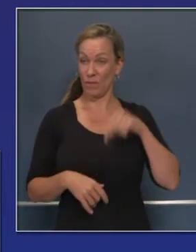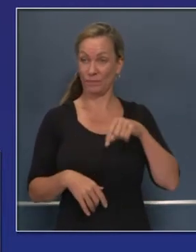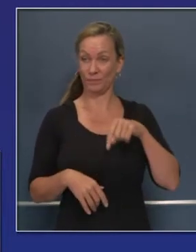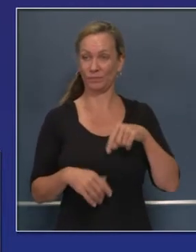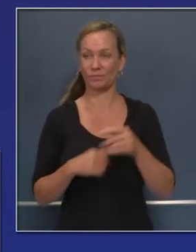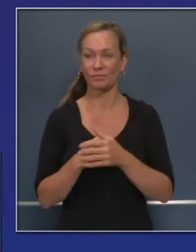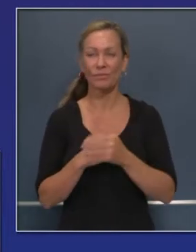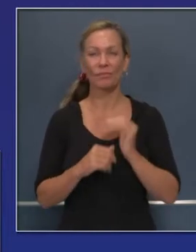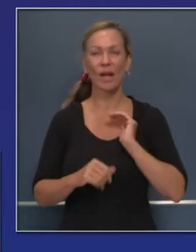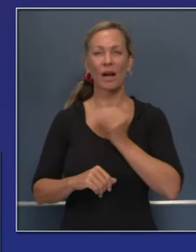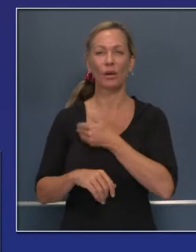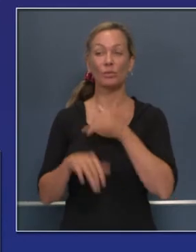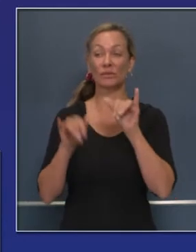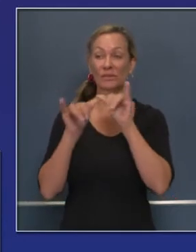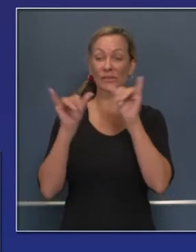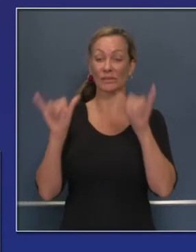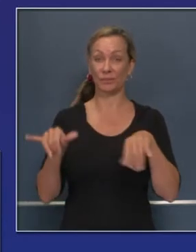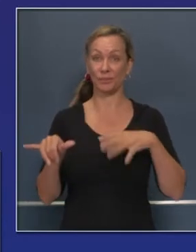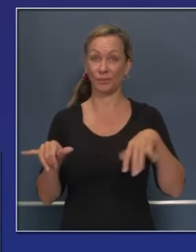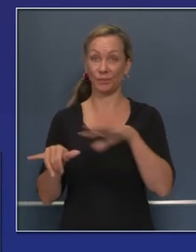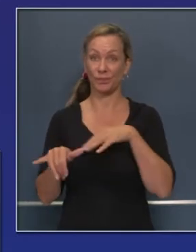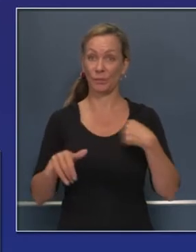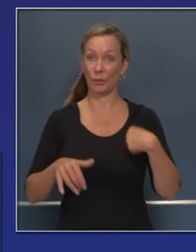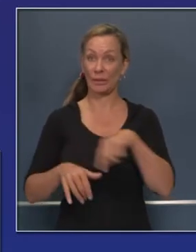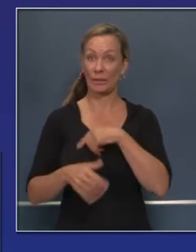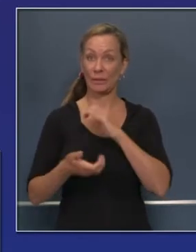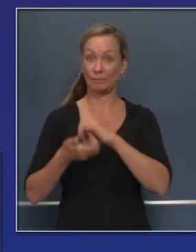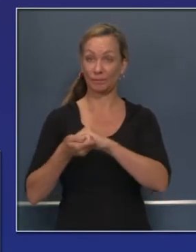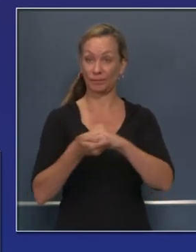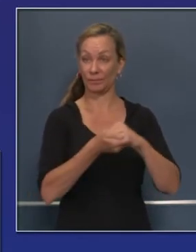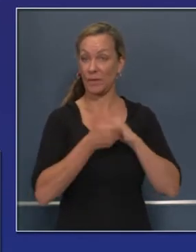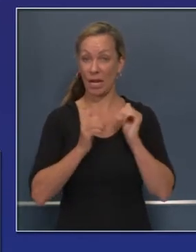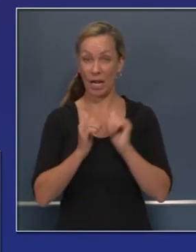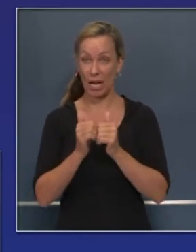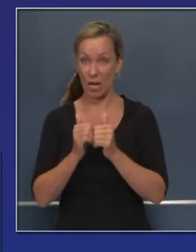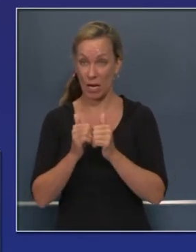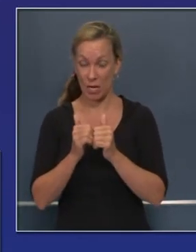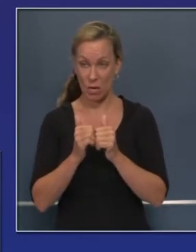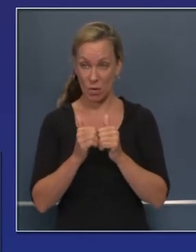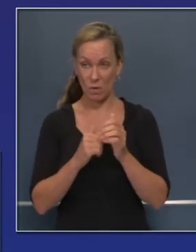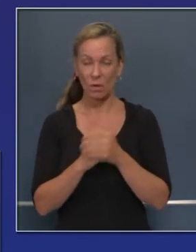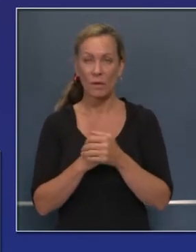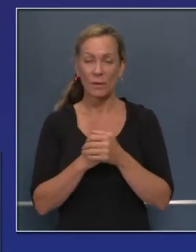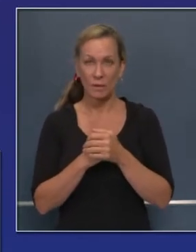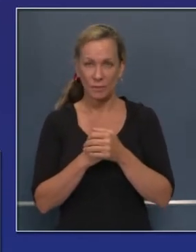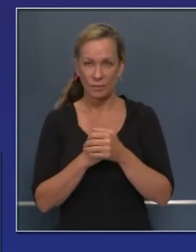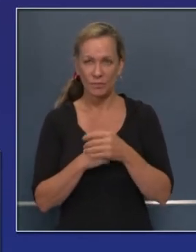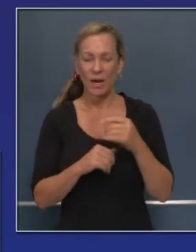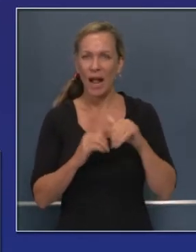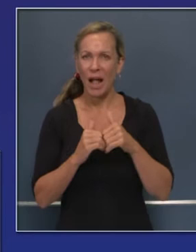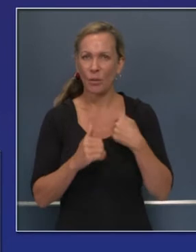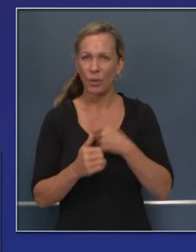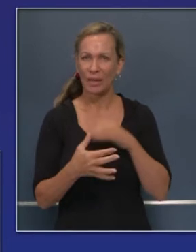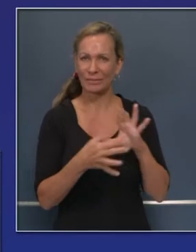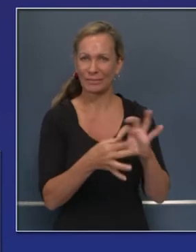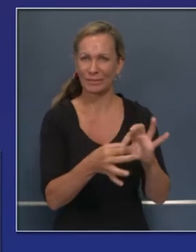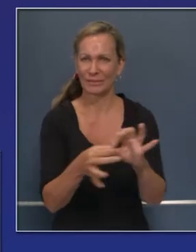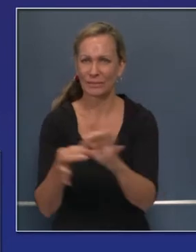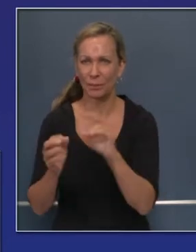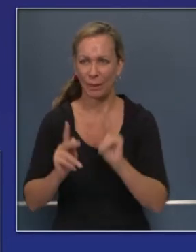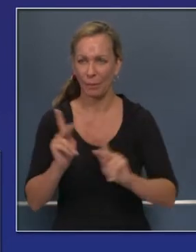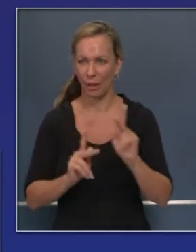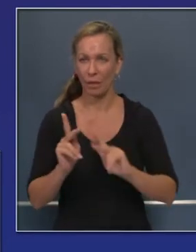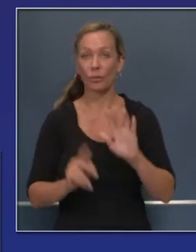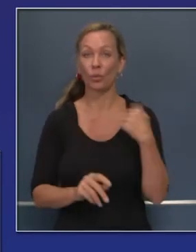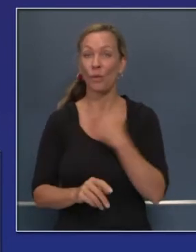a individuos, pero tiene que ver con apoyo mutuo que tenemos con otros estados y otros locales. Ahora